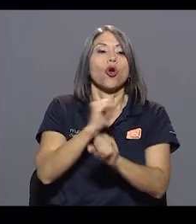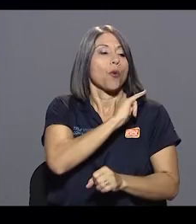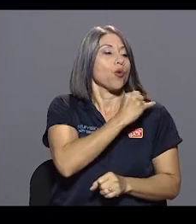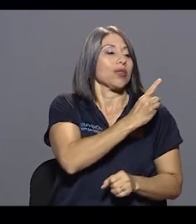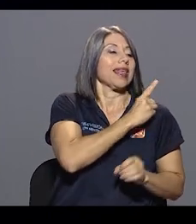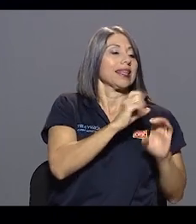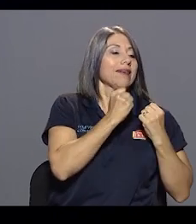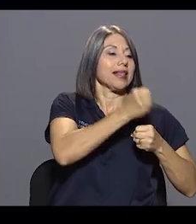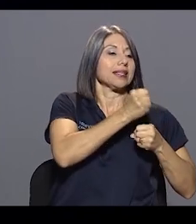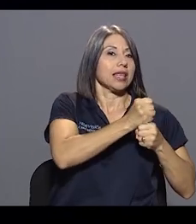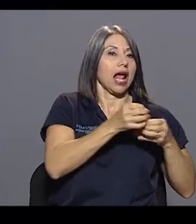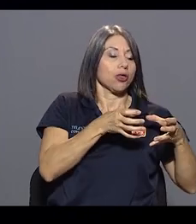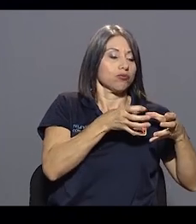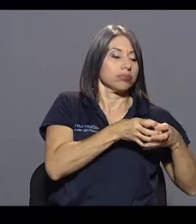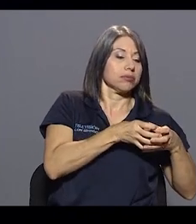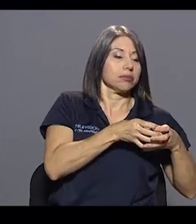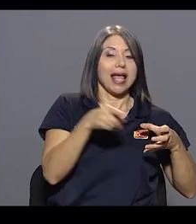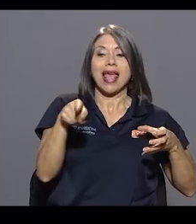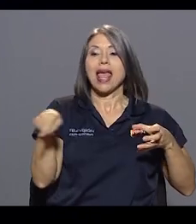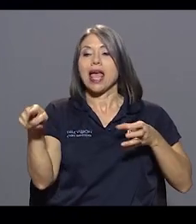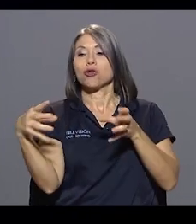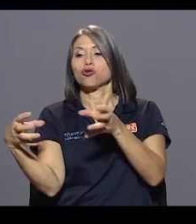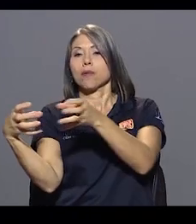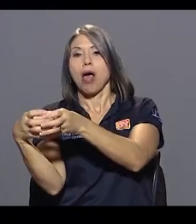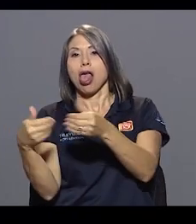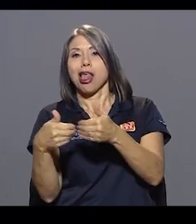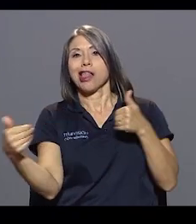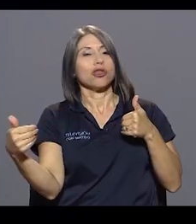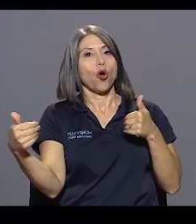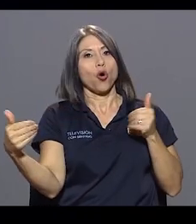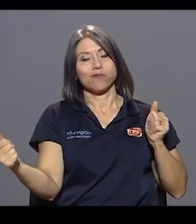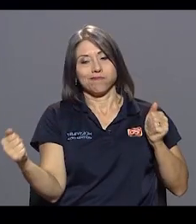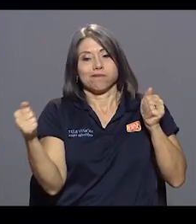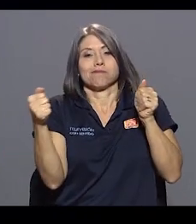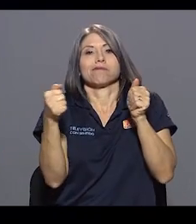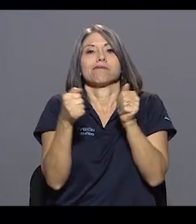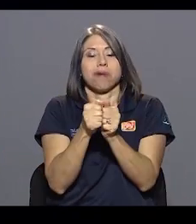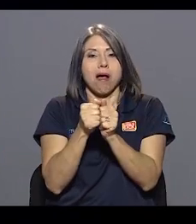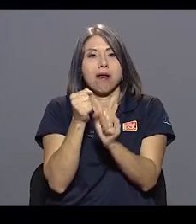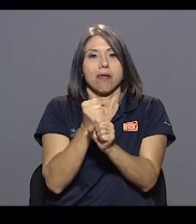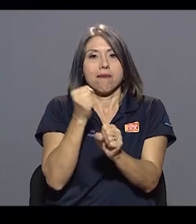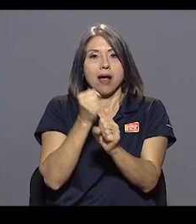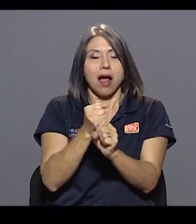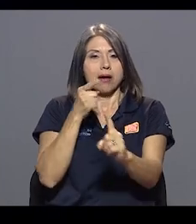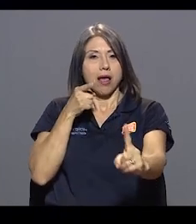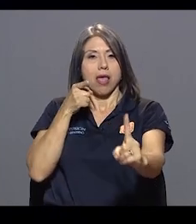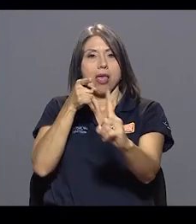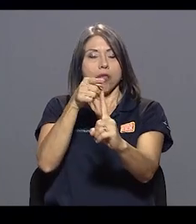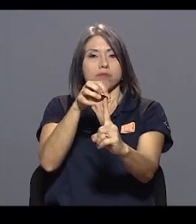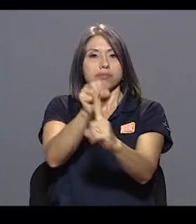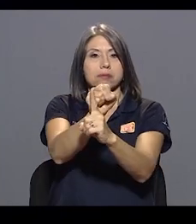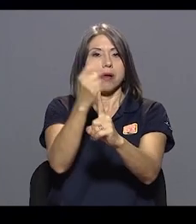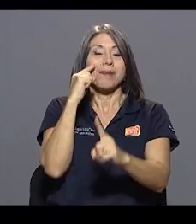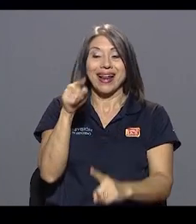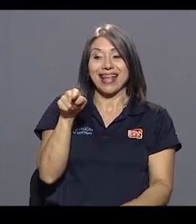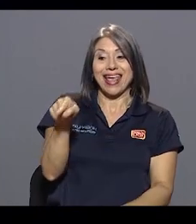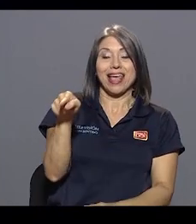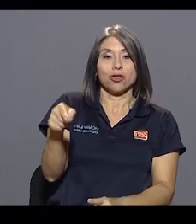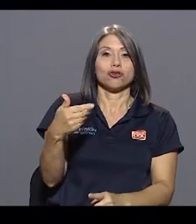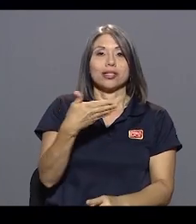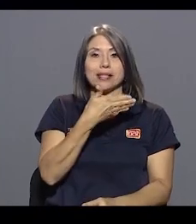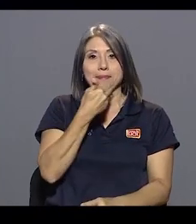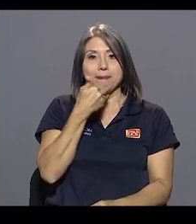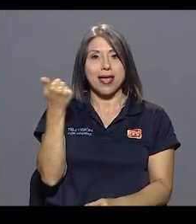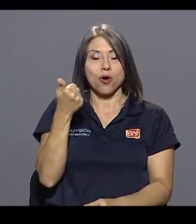por otro, sino amalgamar esfuerzos para trabajar juntos en pro de ese objetivo para que ellos tengan una mejor